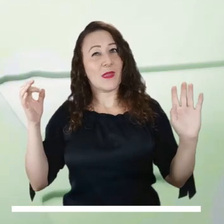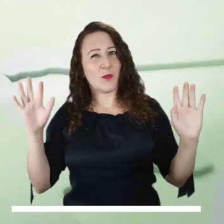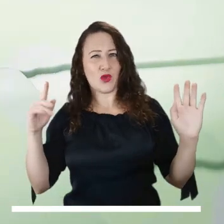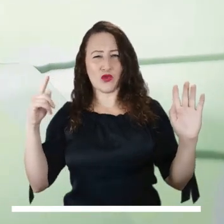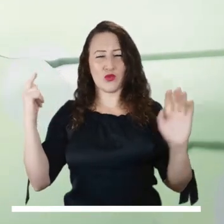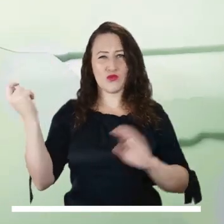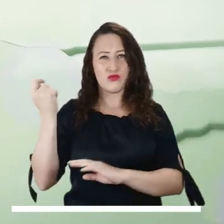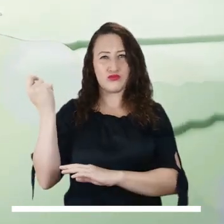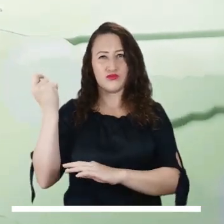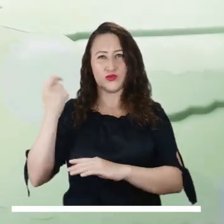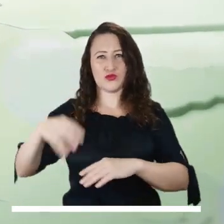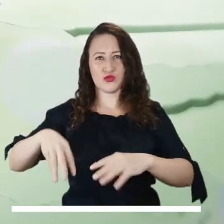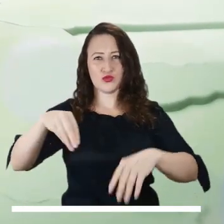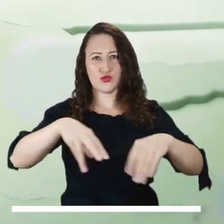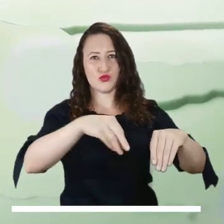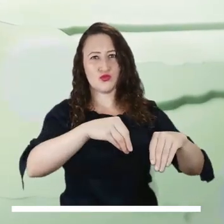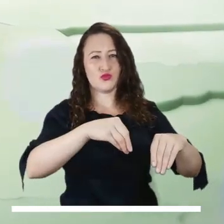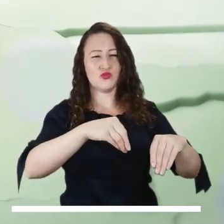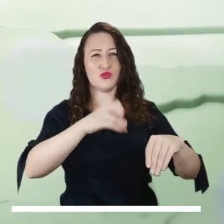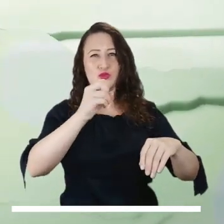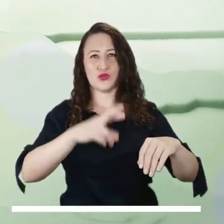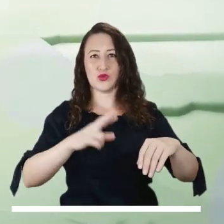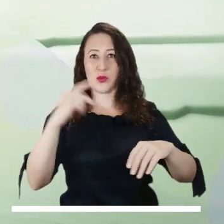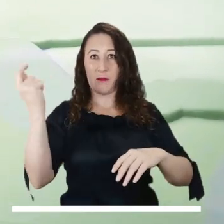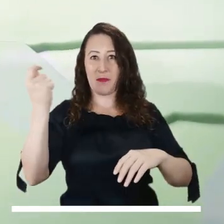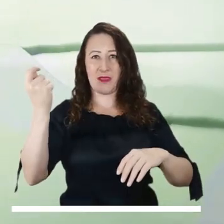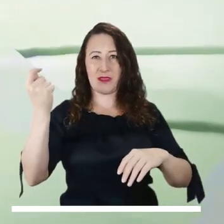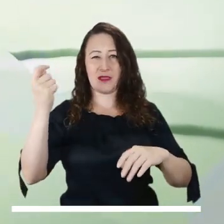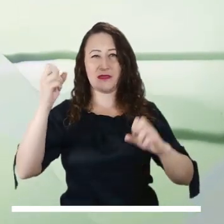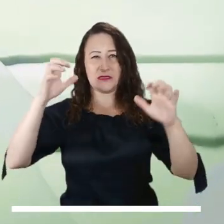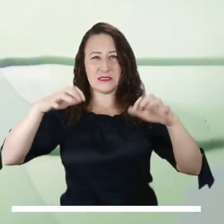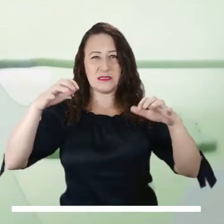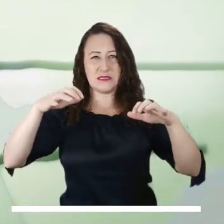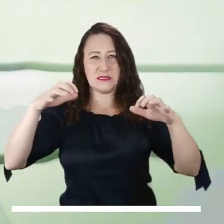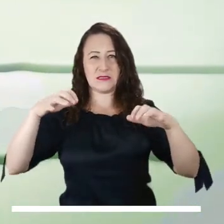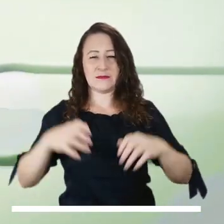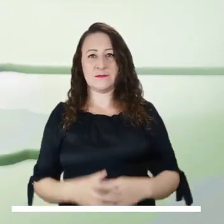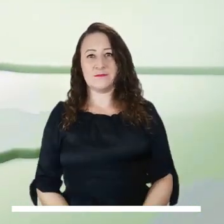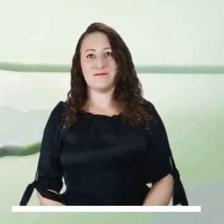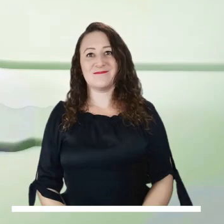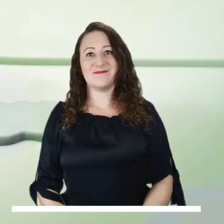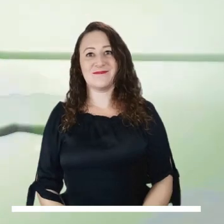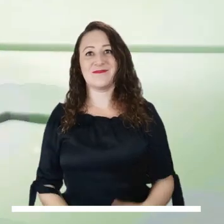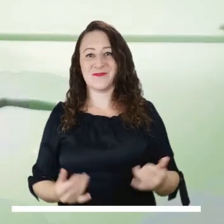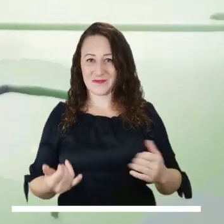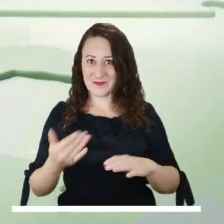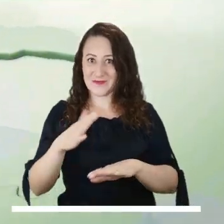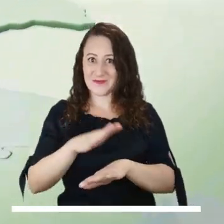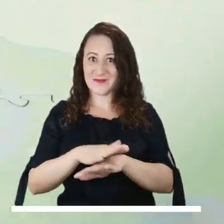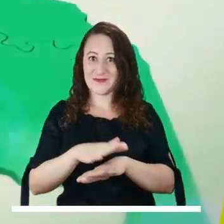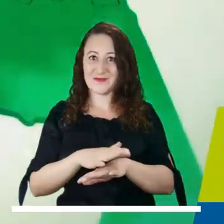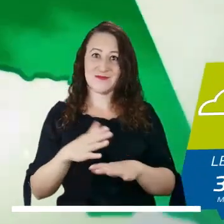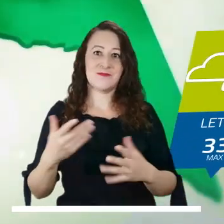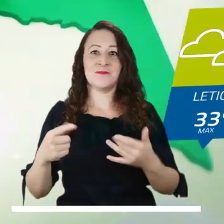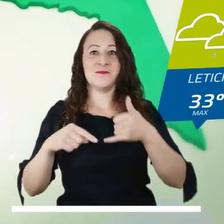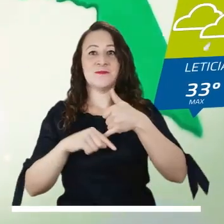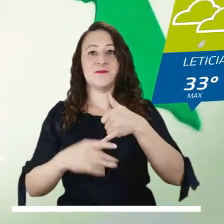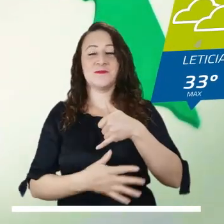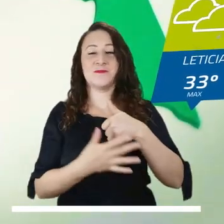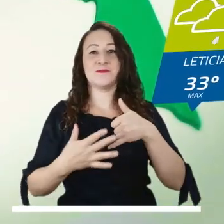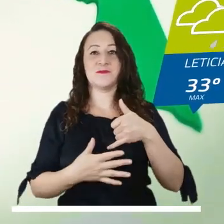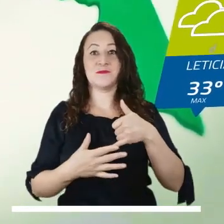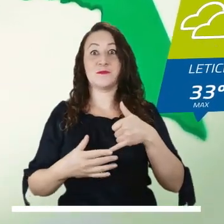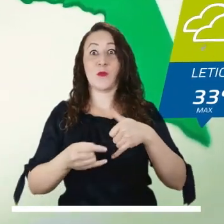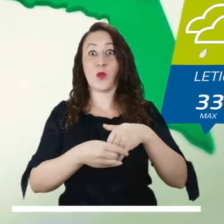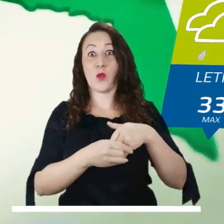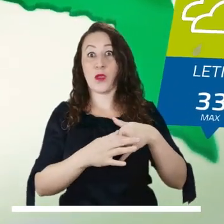una tarde con cielo cubierto y tiempo seco pero son posibles algunas lluvias sobre el pie de monte y el sur de meta tarde para